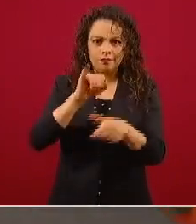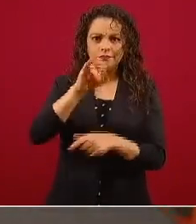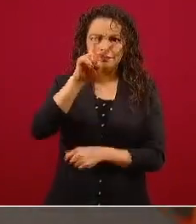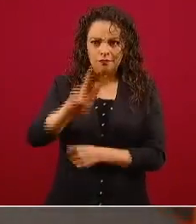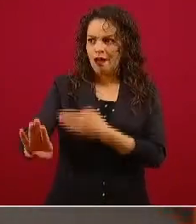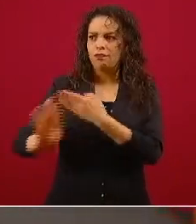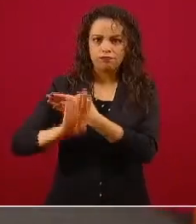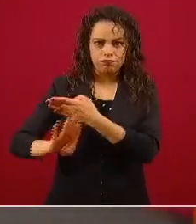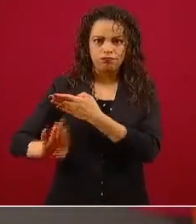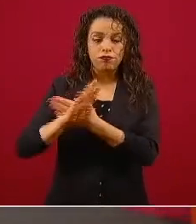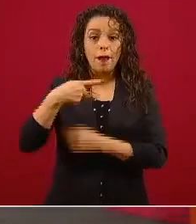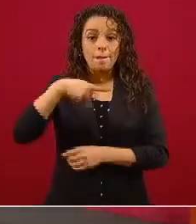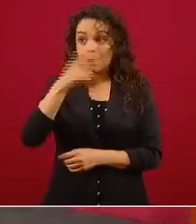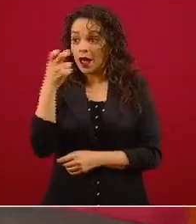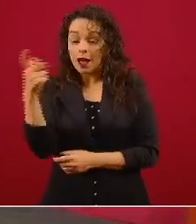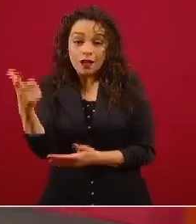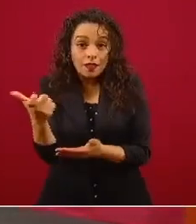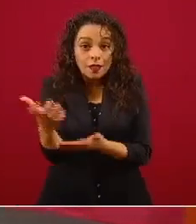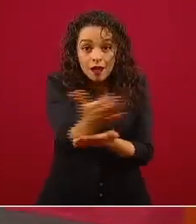pagan,